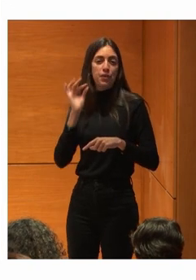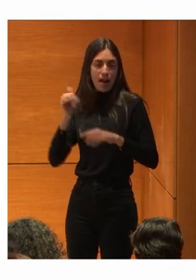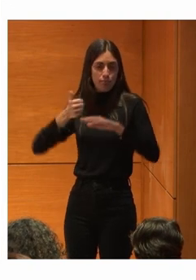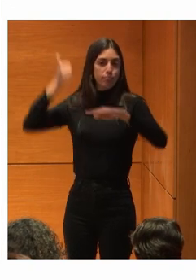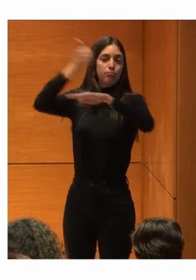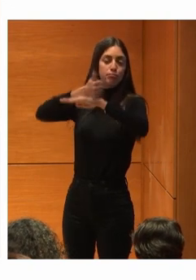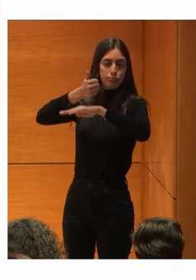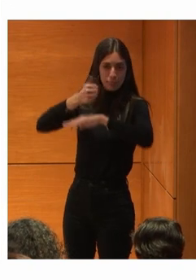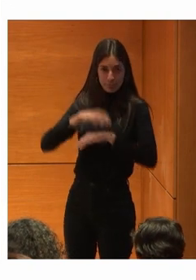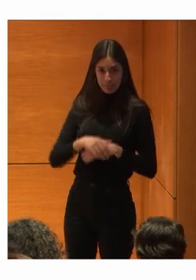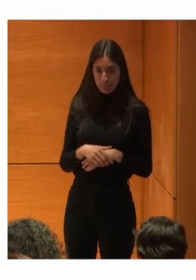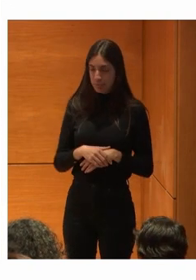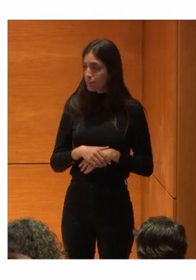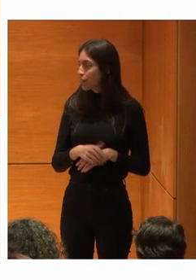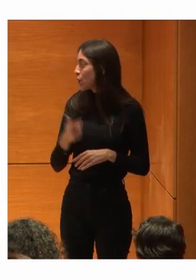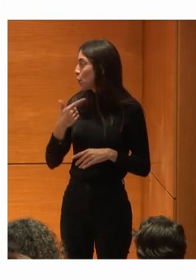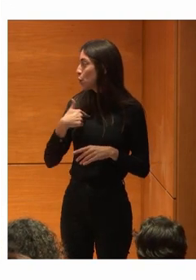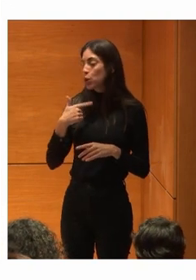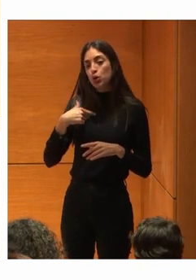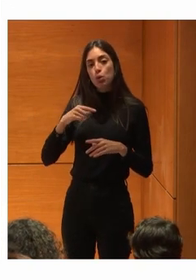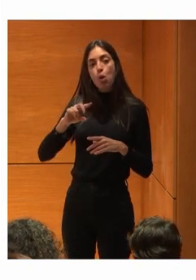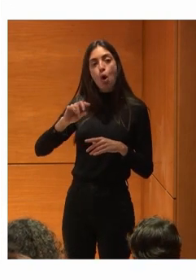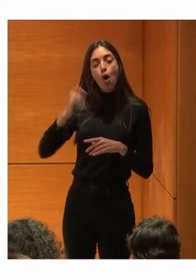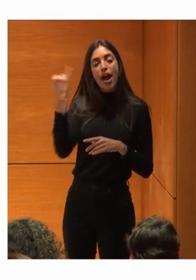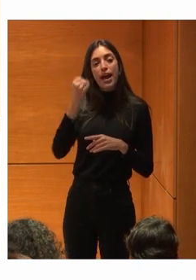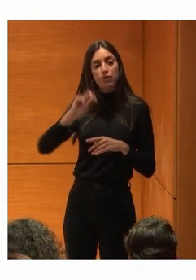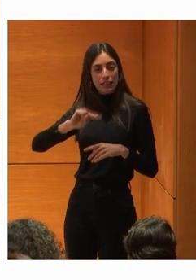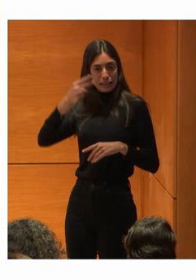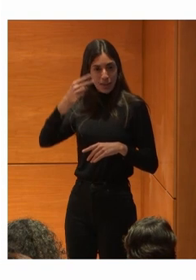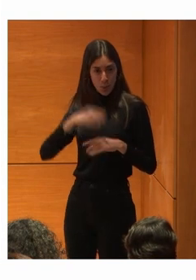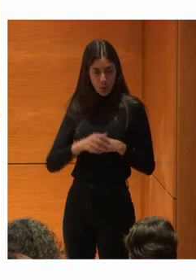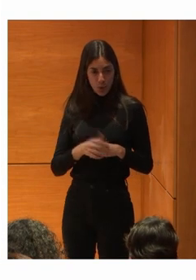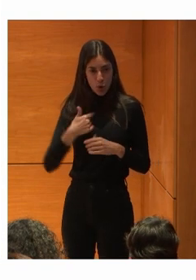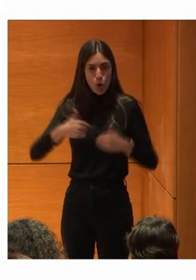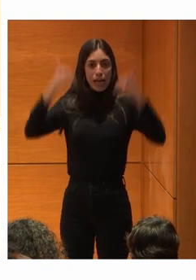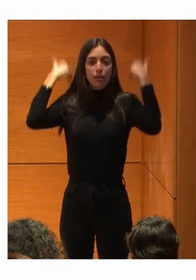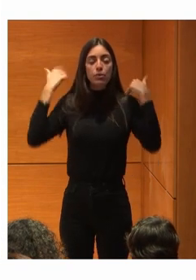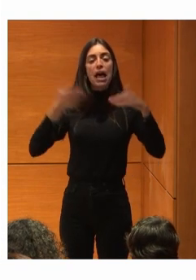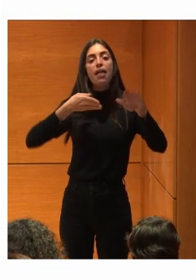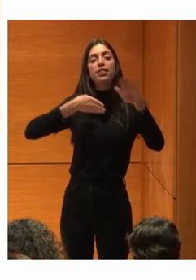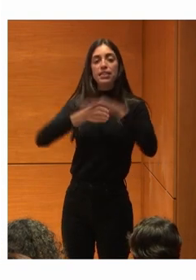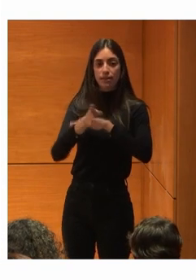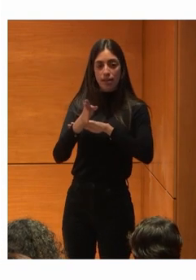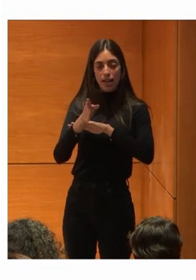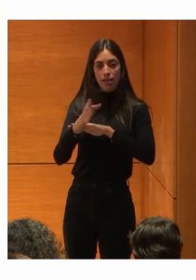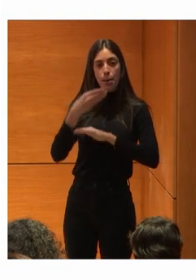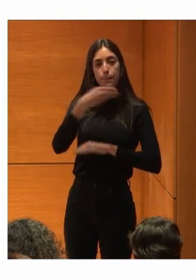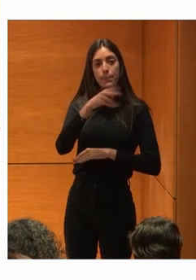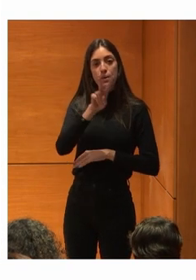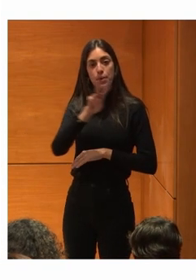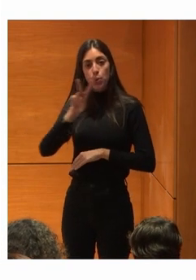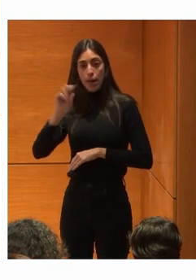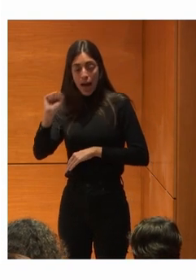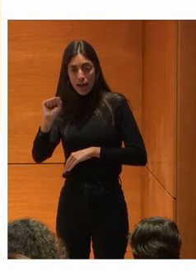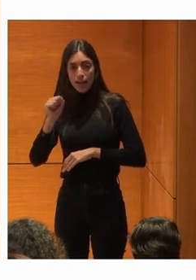Bueno pues tú eres el Yo soy el subjefe El subjefe Yo soy responsable De accesibilidad De BBVA España